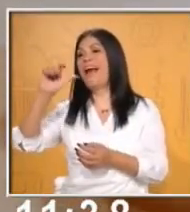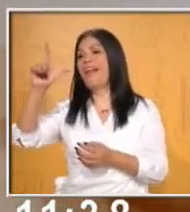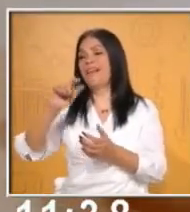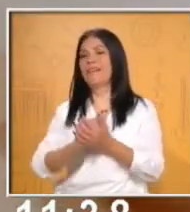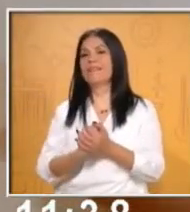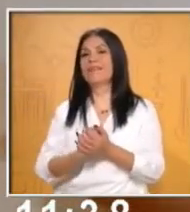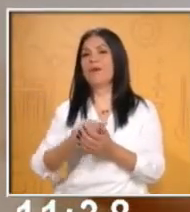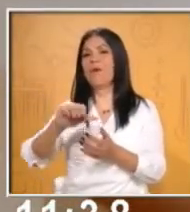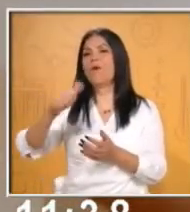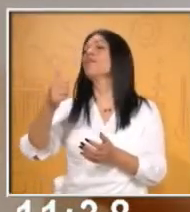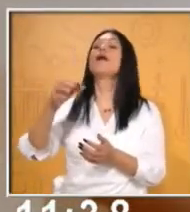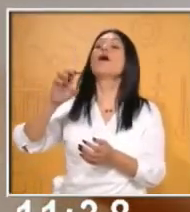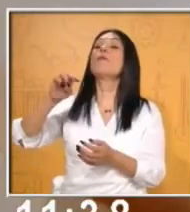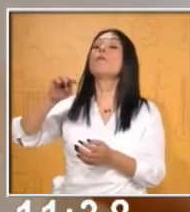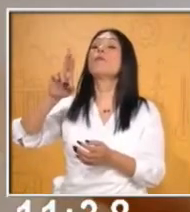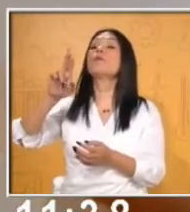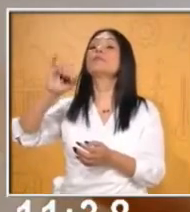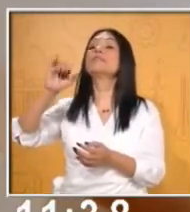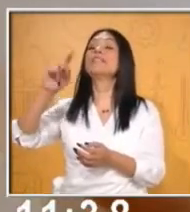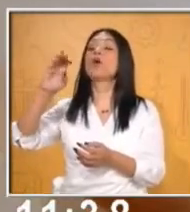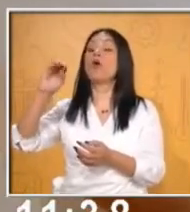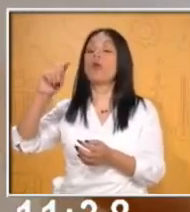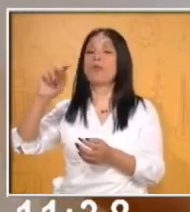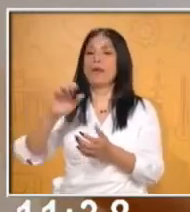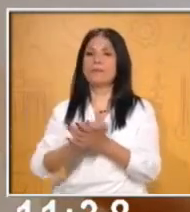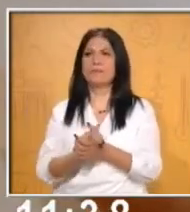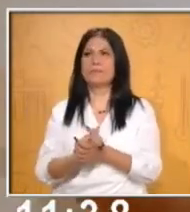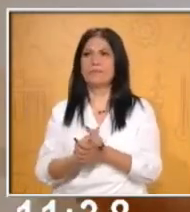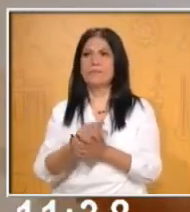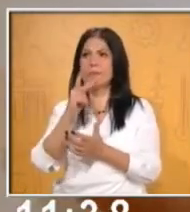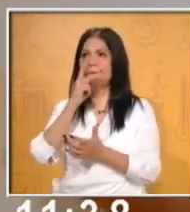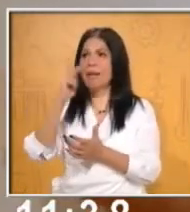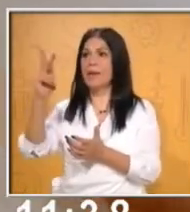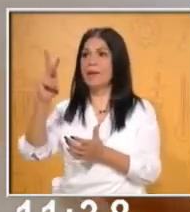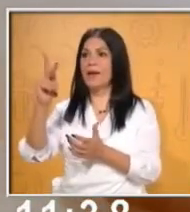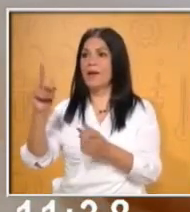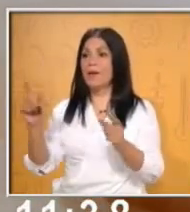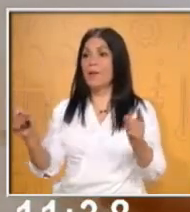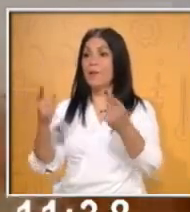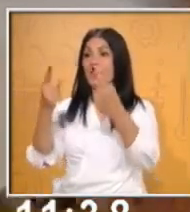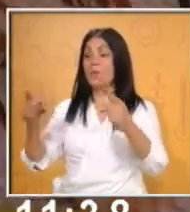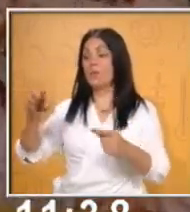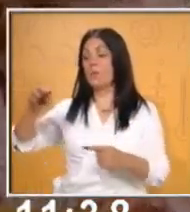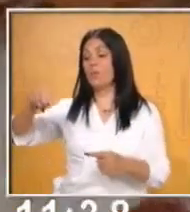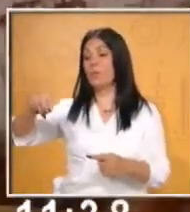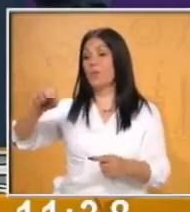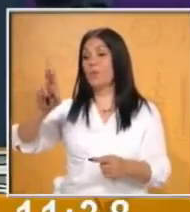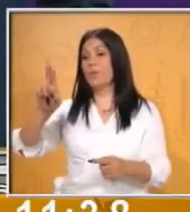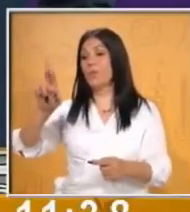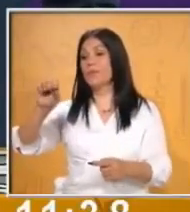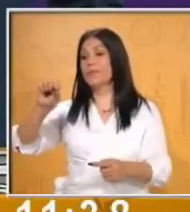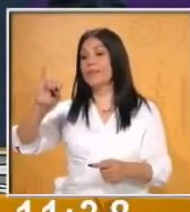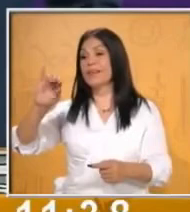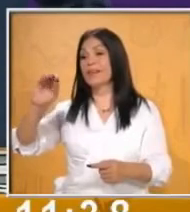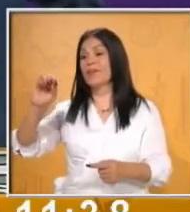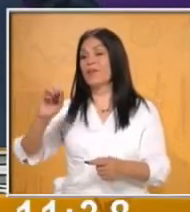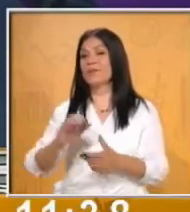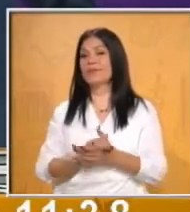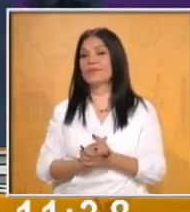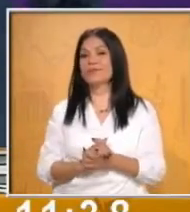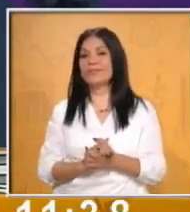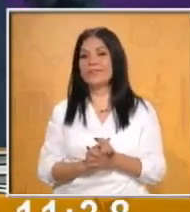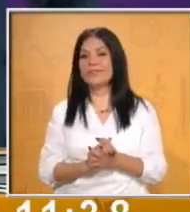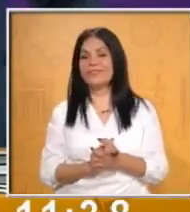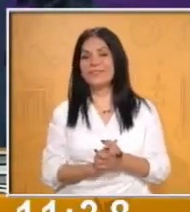Casi. Mi segunda palabra fue músico. Músico también, maestra. Ah, me faltó el acento. Se